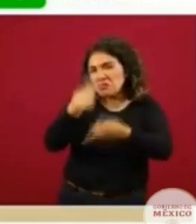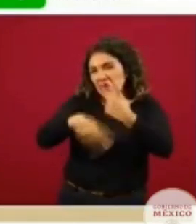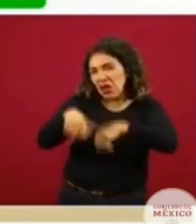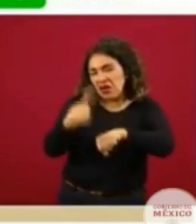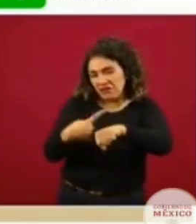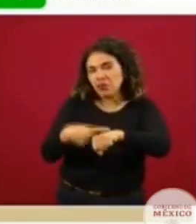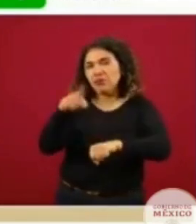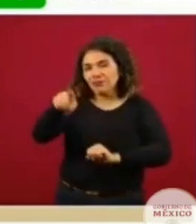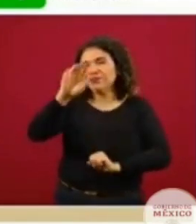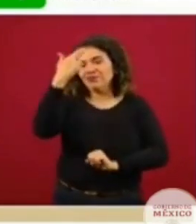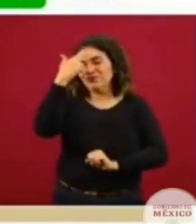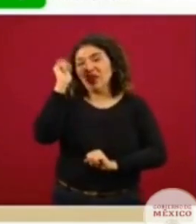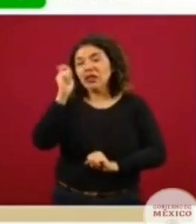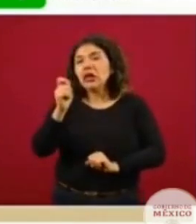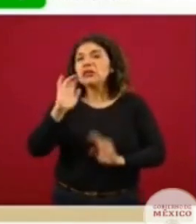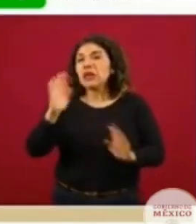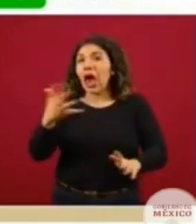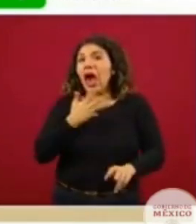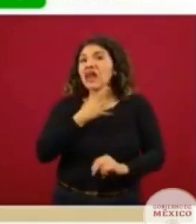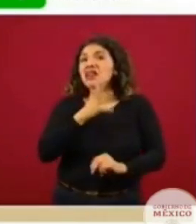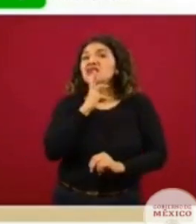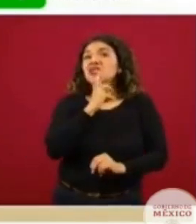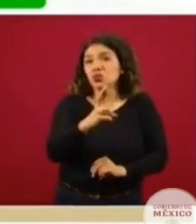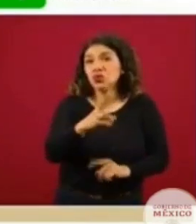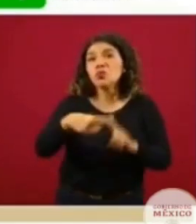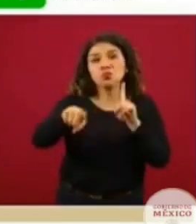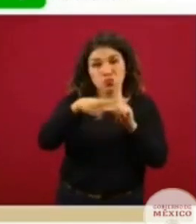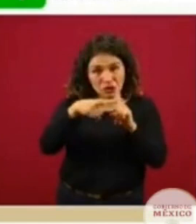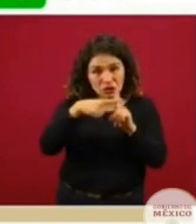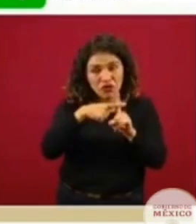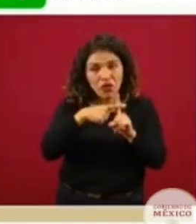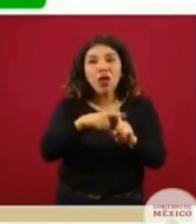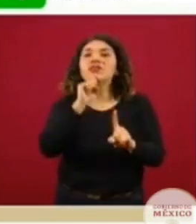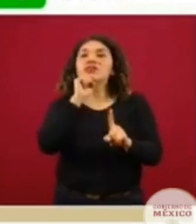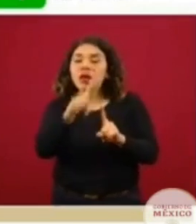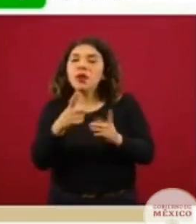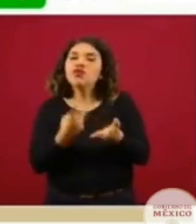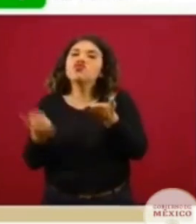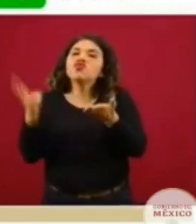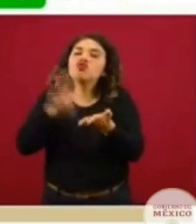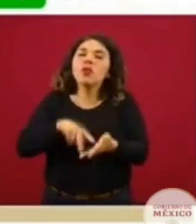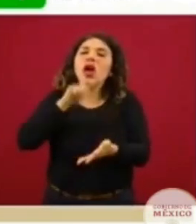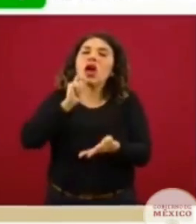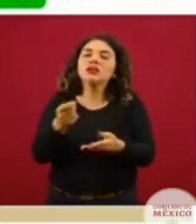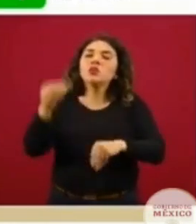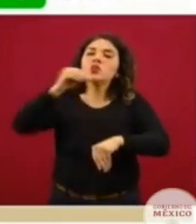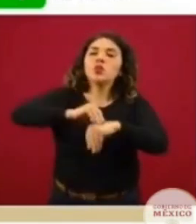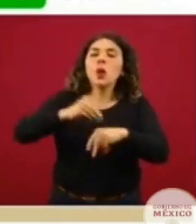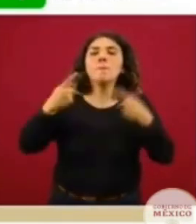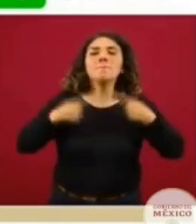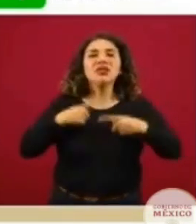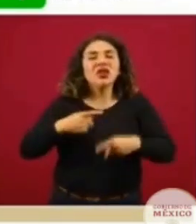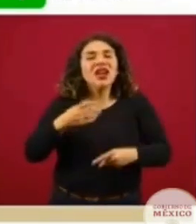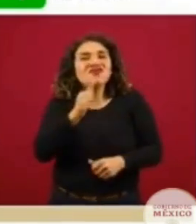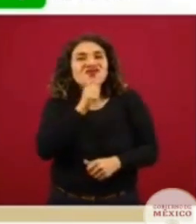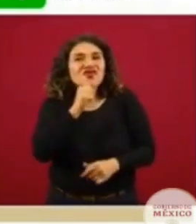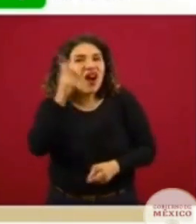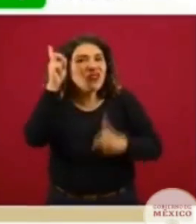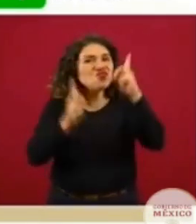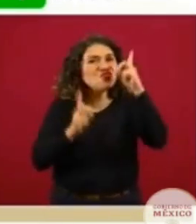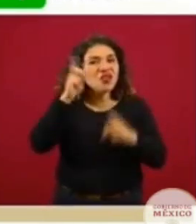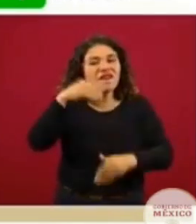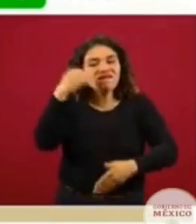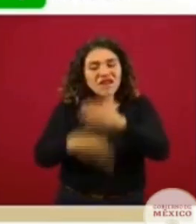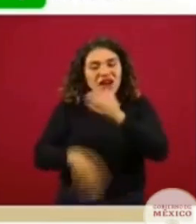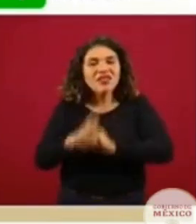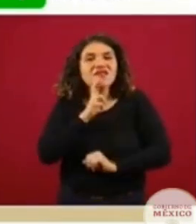recordemos que están los que ya tienen un resultado positivo, pero además sumamos también los que todavía tienen un resultado que está